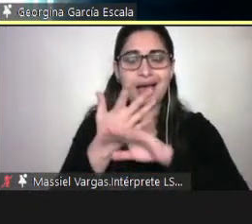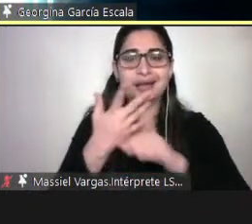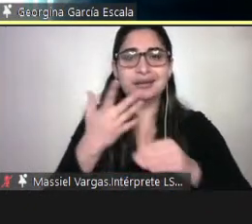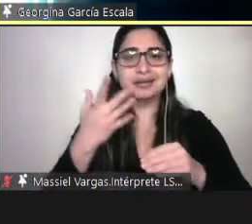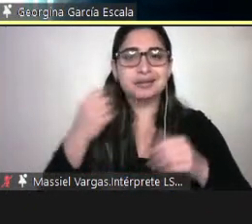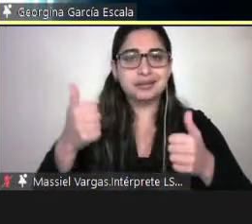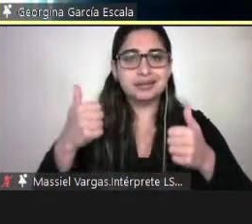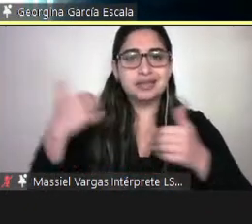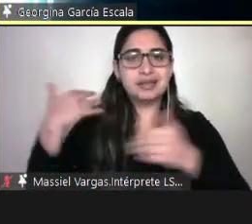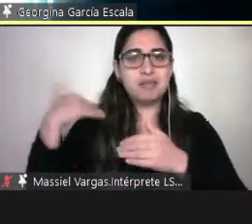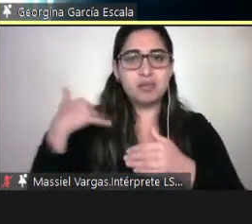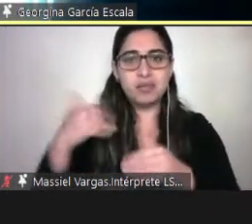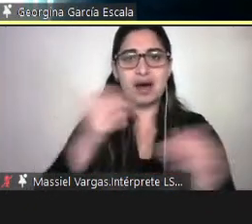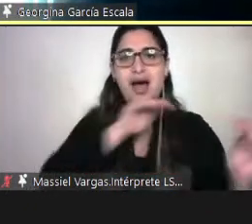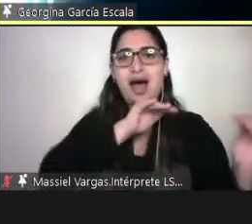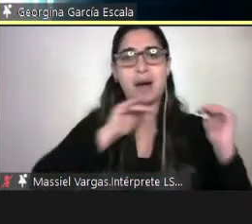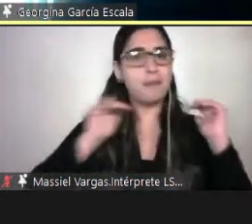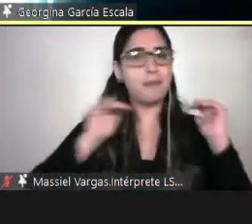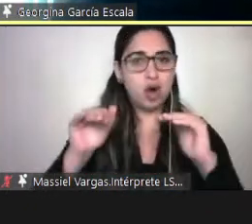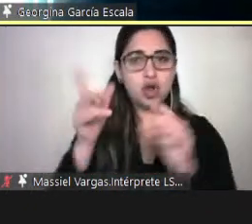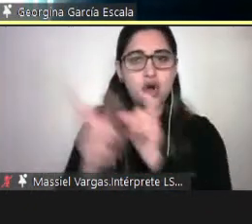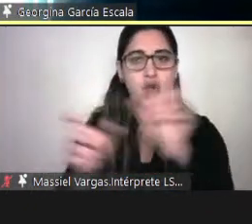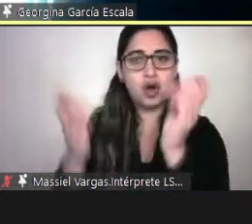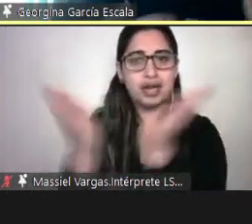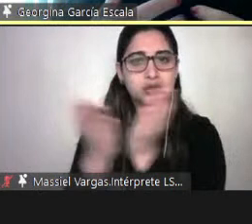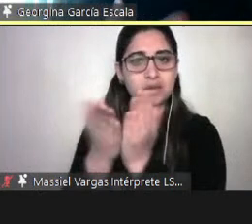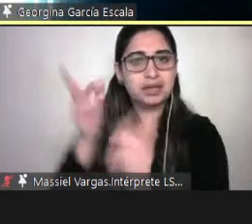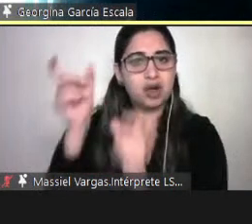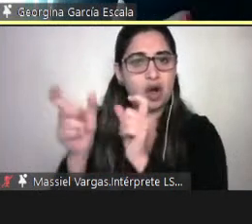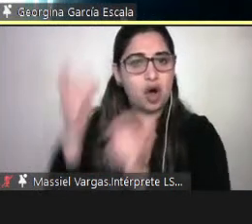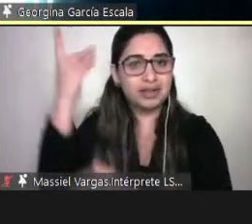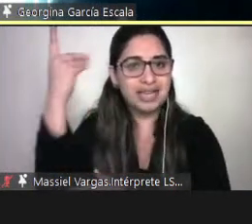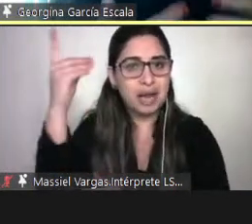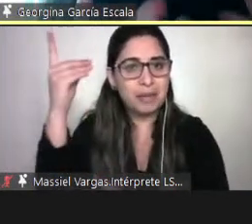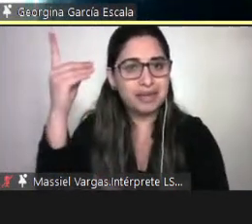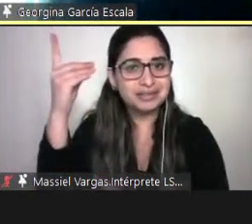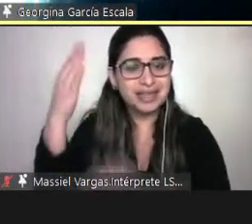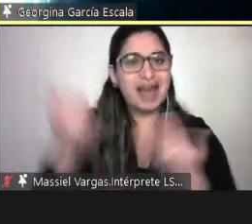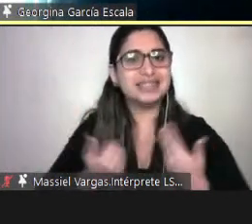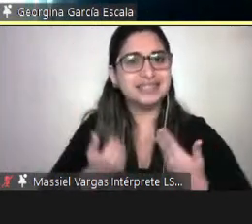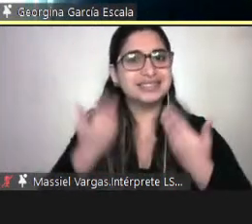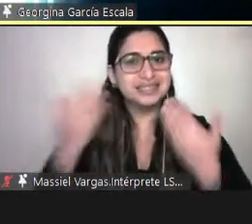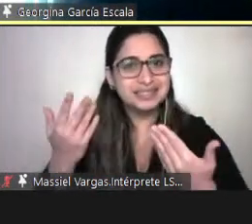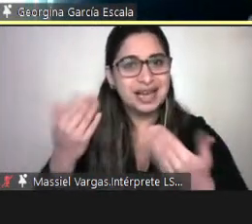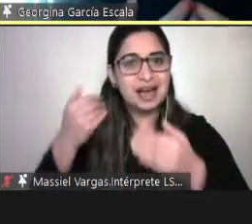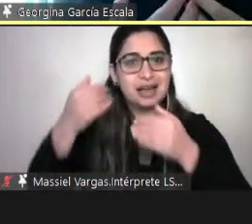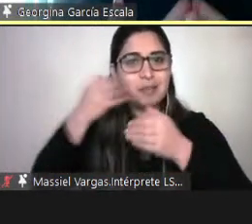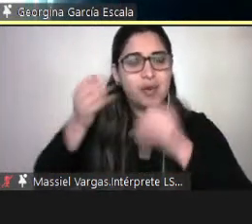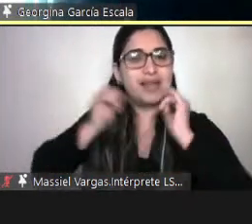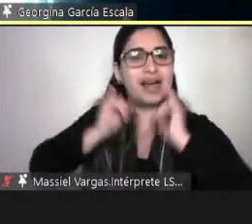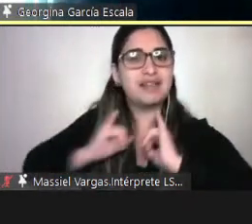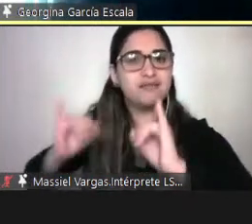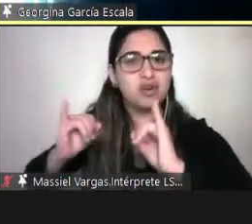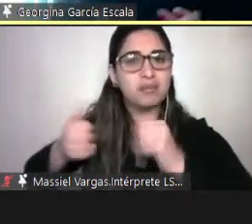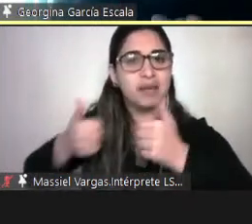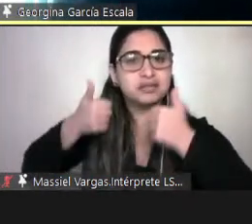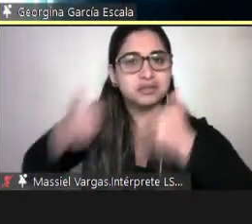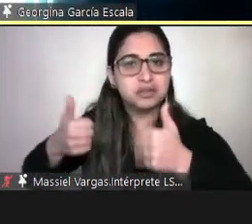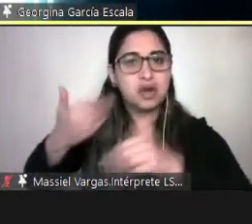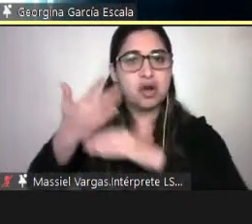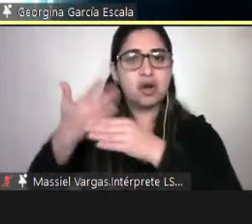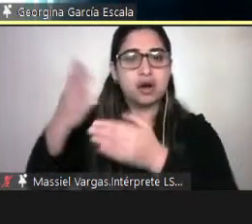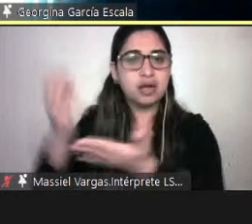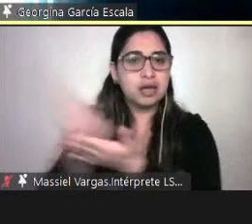tiene que haber apoyo para los estudiantes con discapacidad, garantizar que pueda acceder a la información, garantizar que pueda